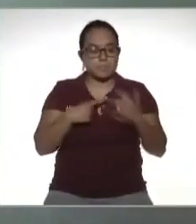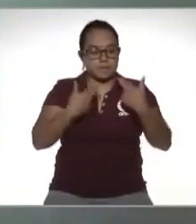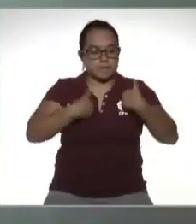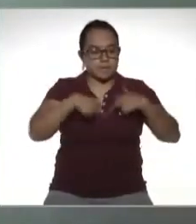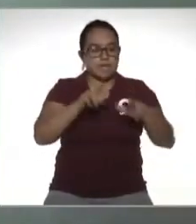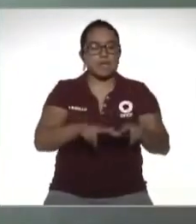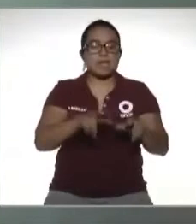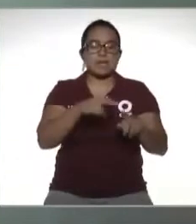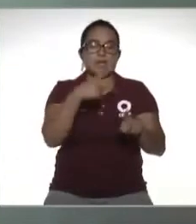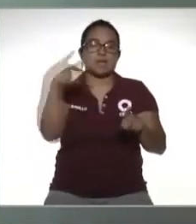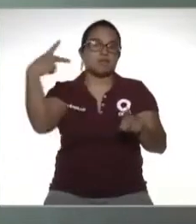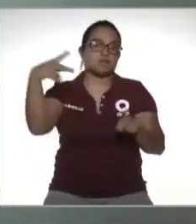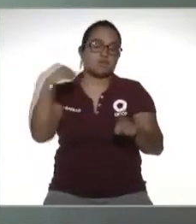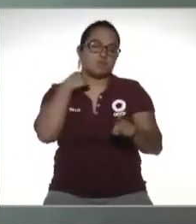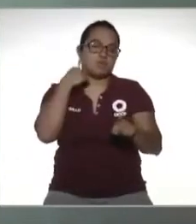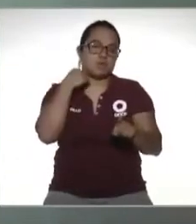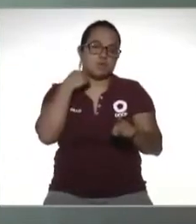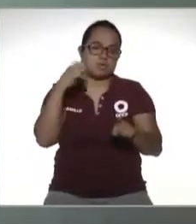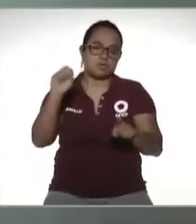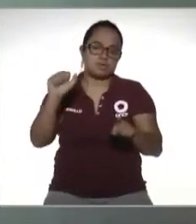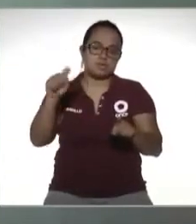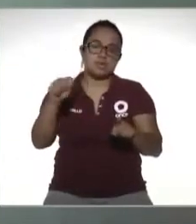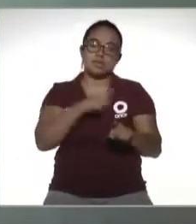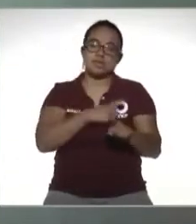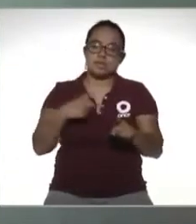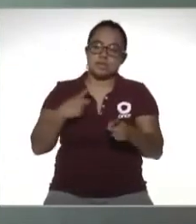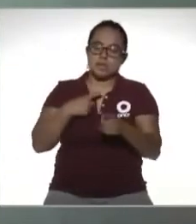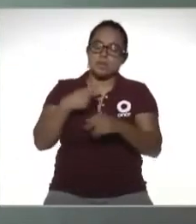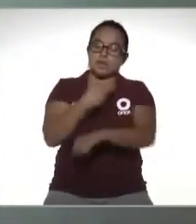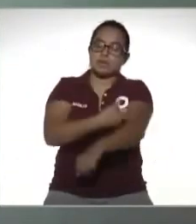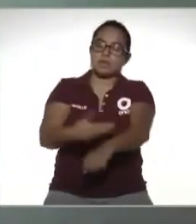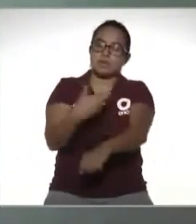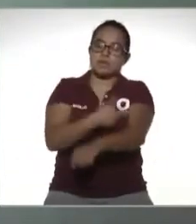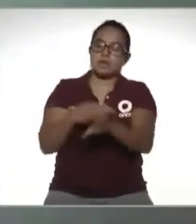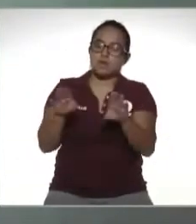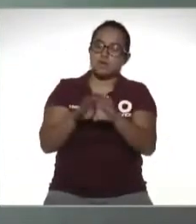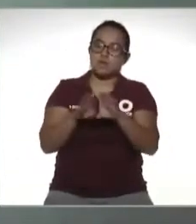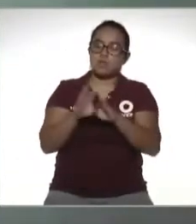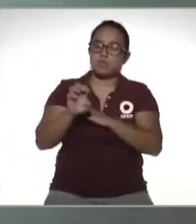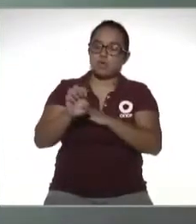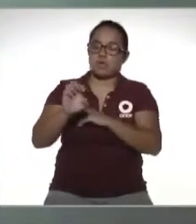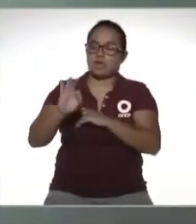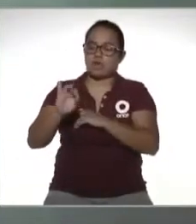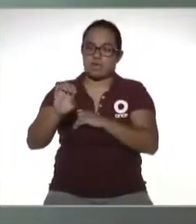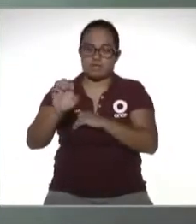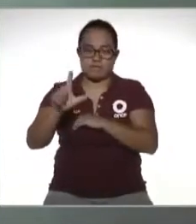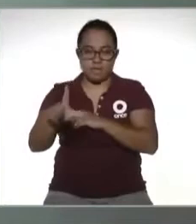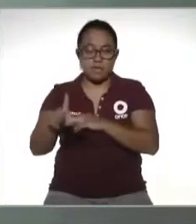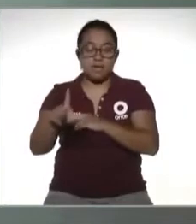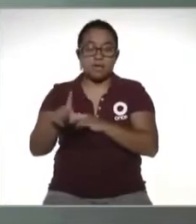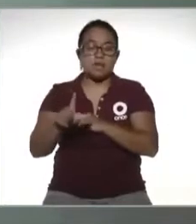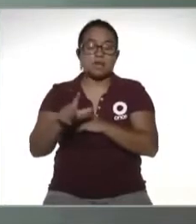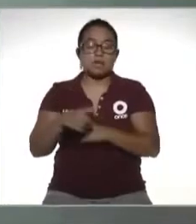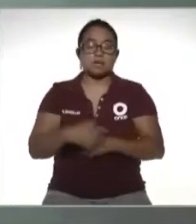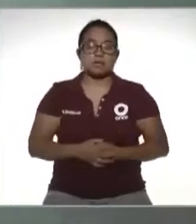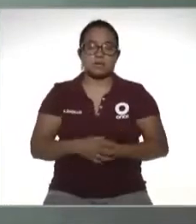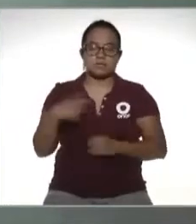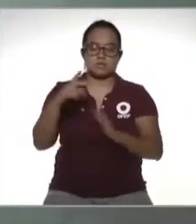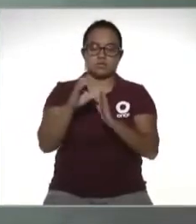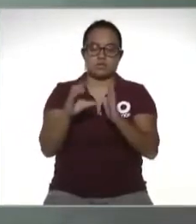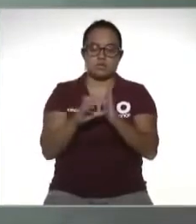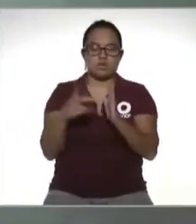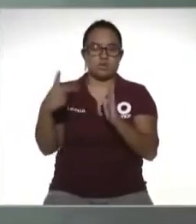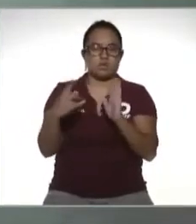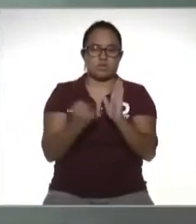legal ante el SAT y transmite su firma electrónica avanzada de acuerdo a lo dispuesto al código